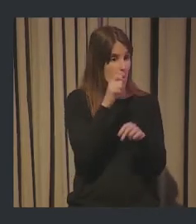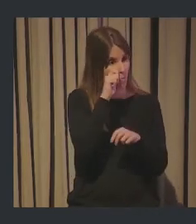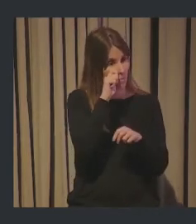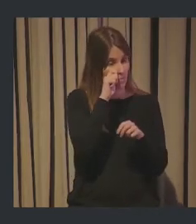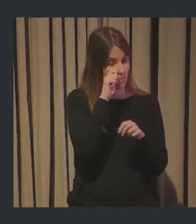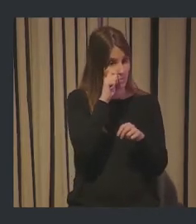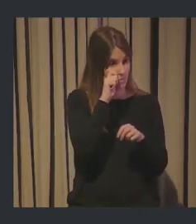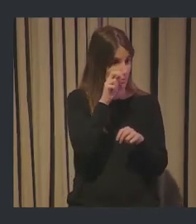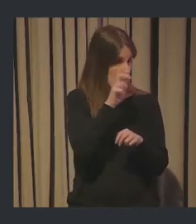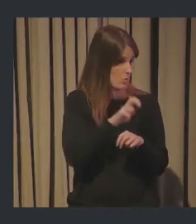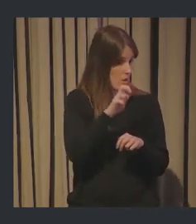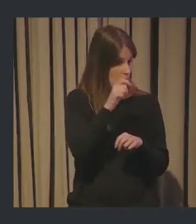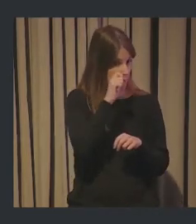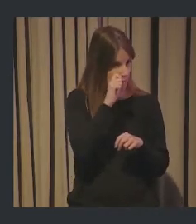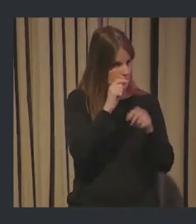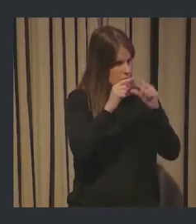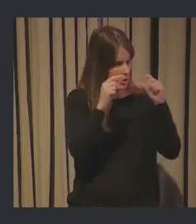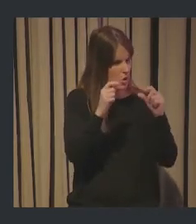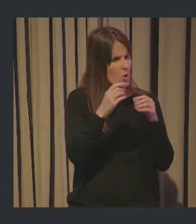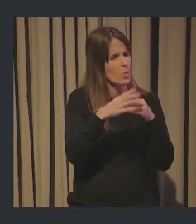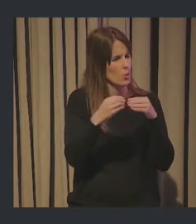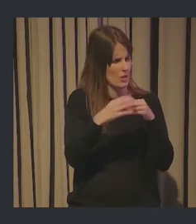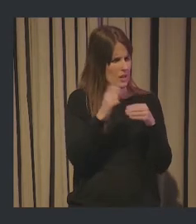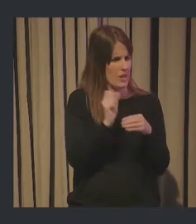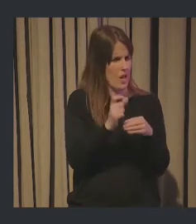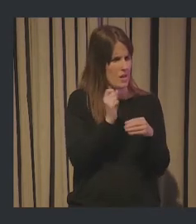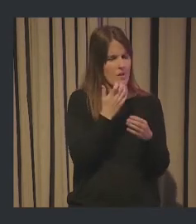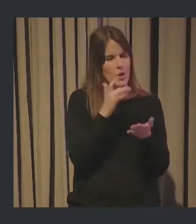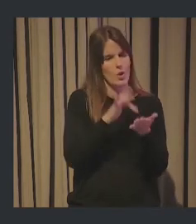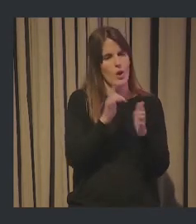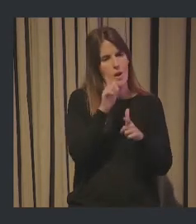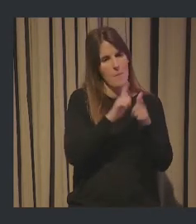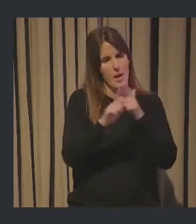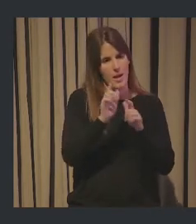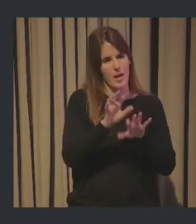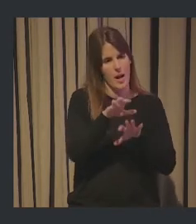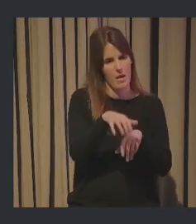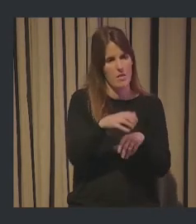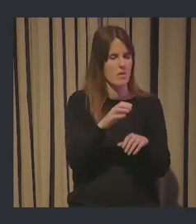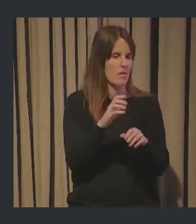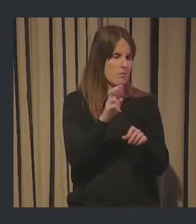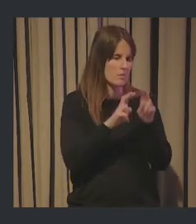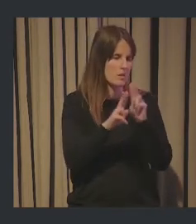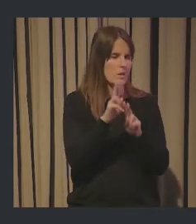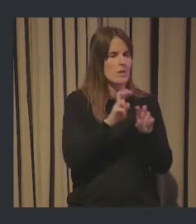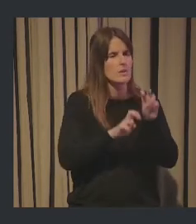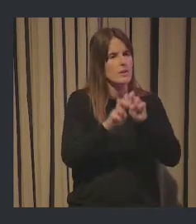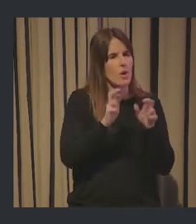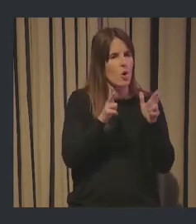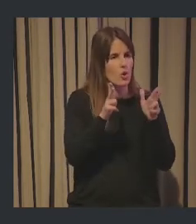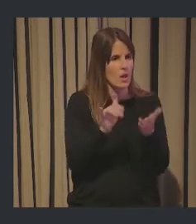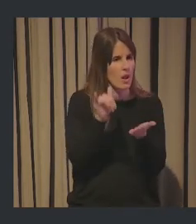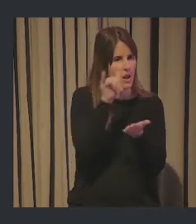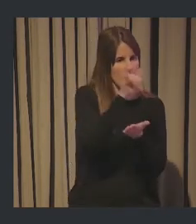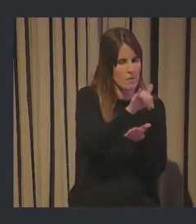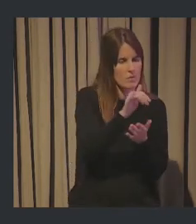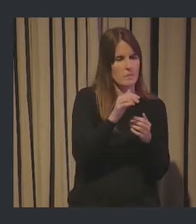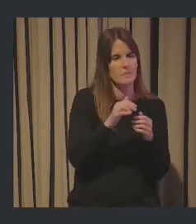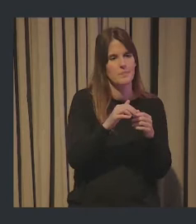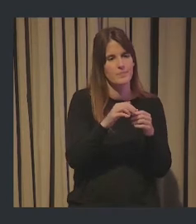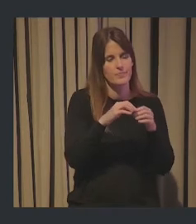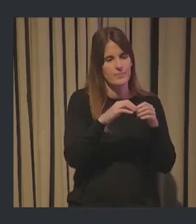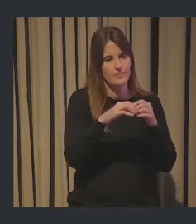de los que utilizáis habitualmente cuando queréis iros de viaje. Si queremos irnos a Cádiz, buscamos hoteles, buscamos aviones, buscamos parques